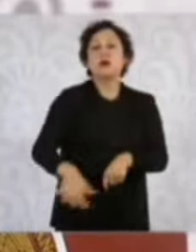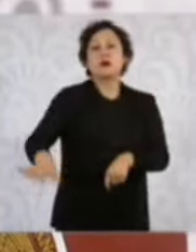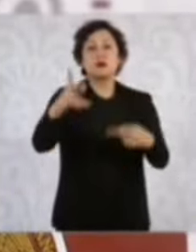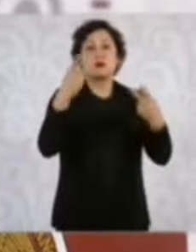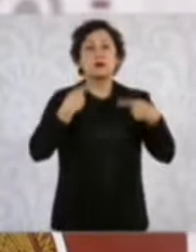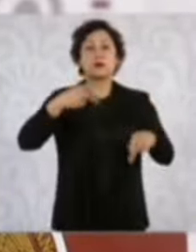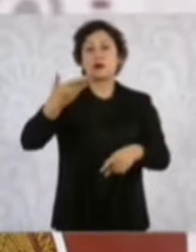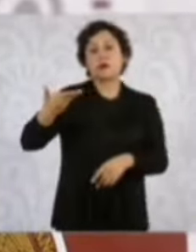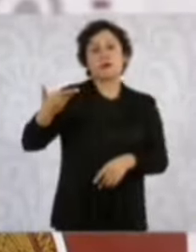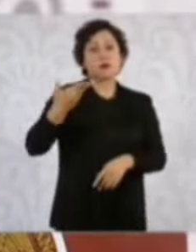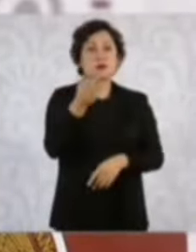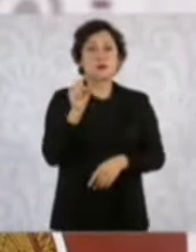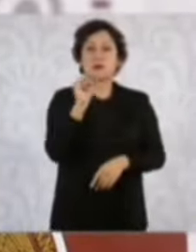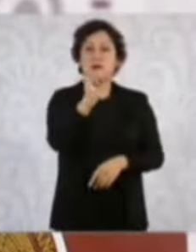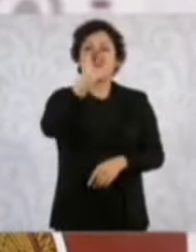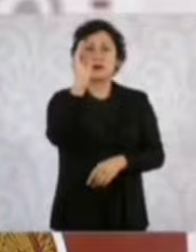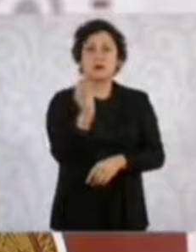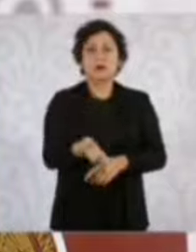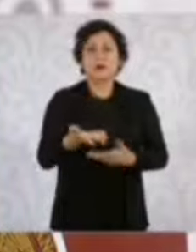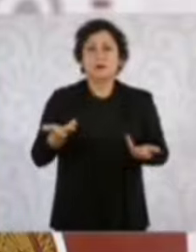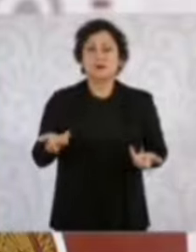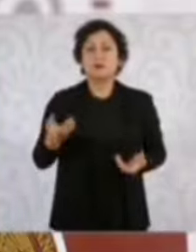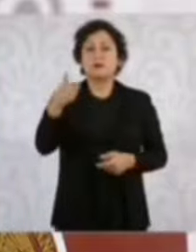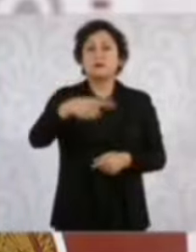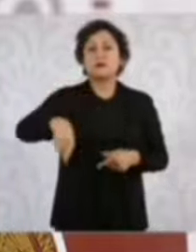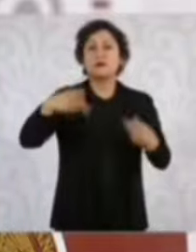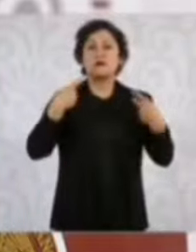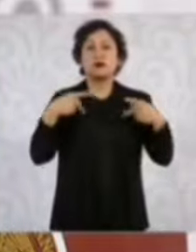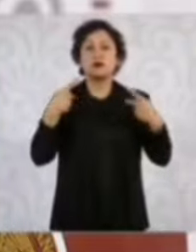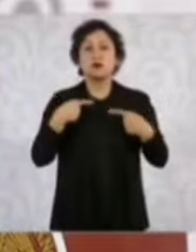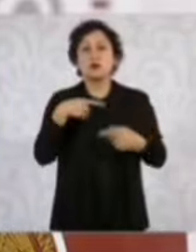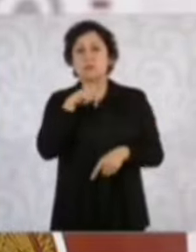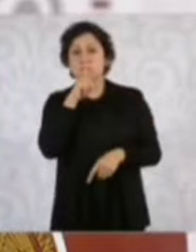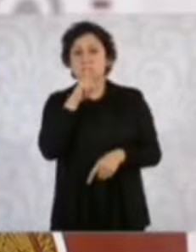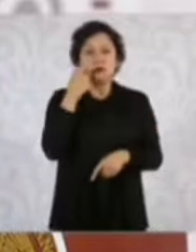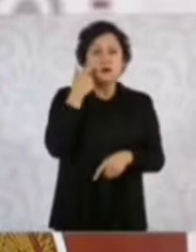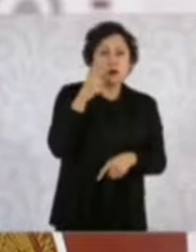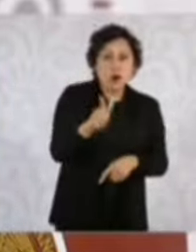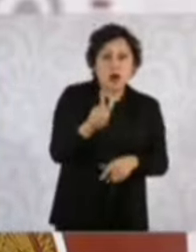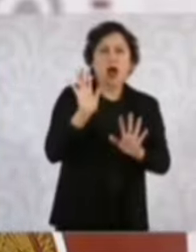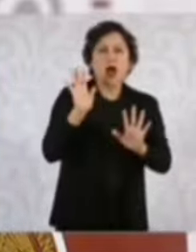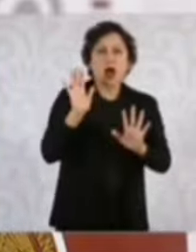votado de esa manera si no se hubieran querido las reformas que se plantearon. Entonces,